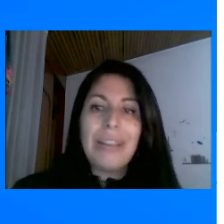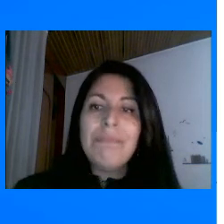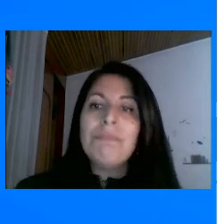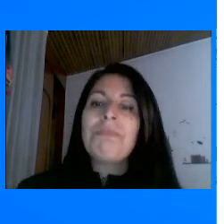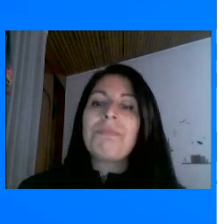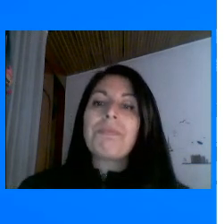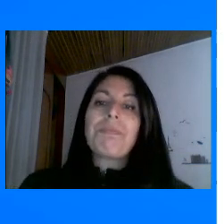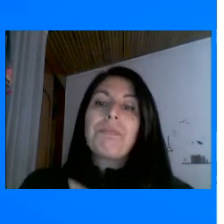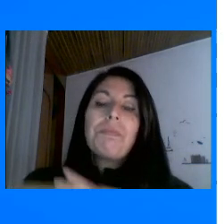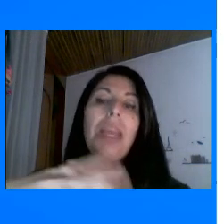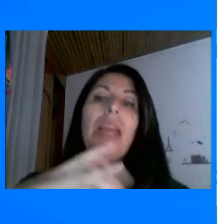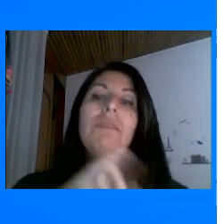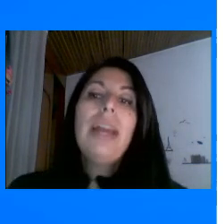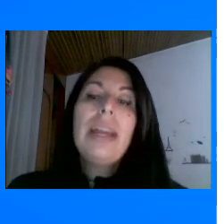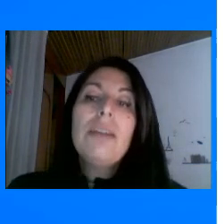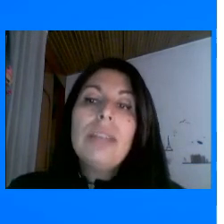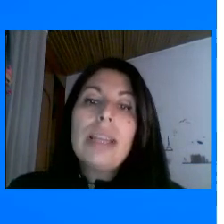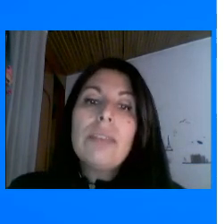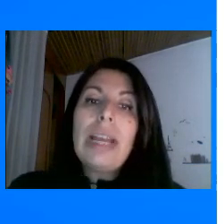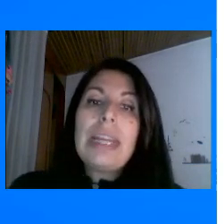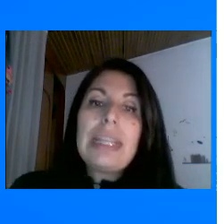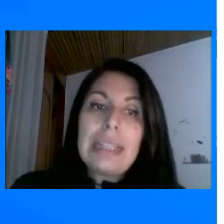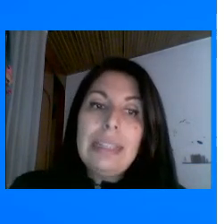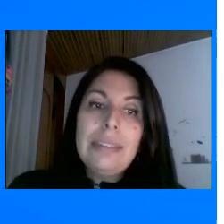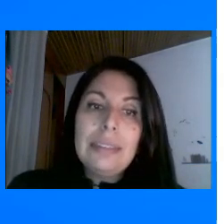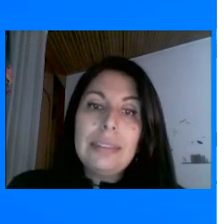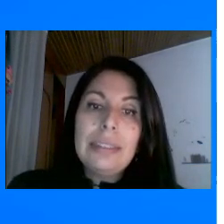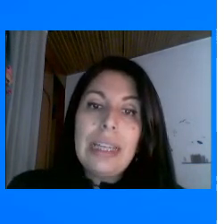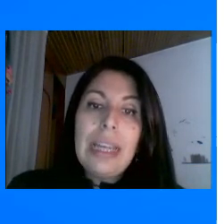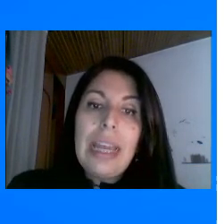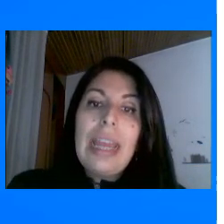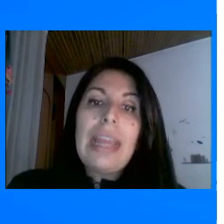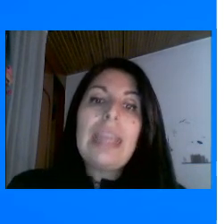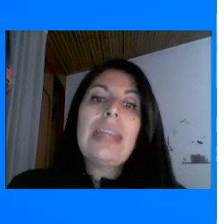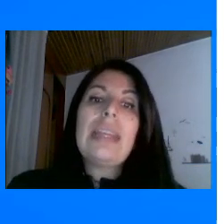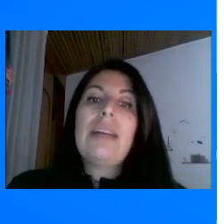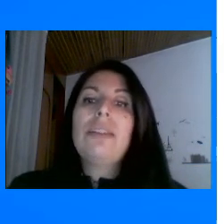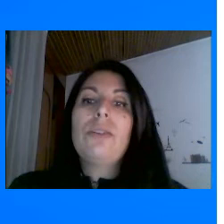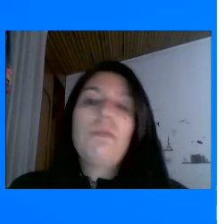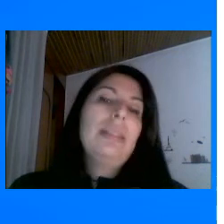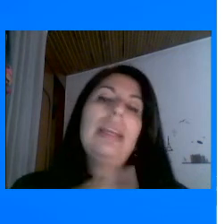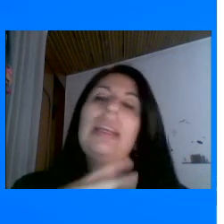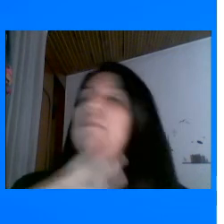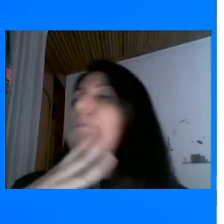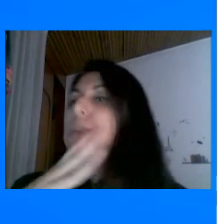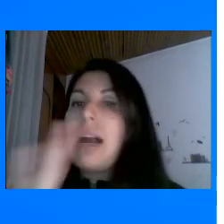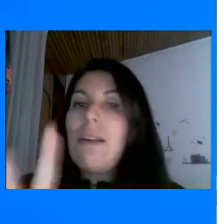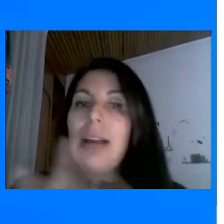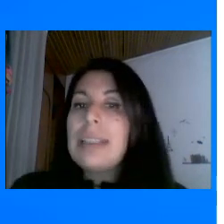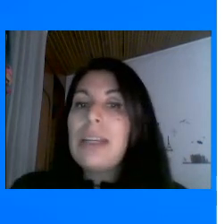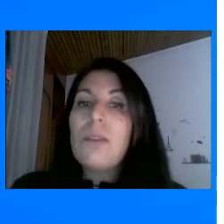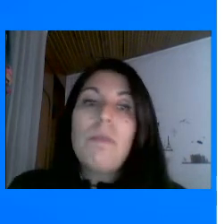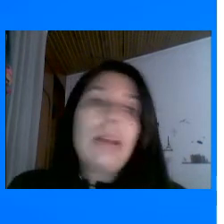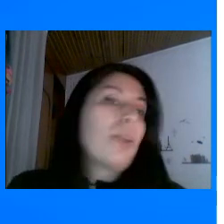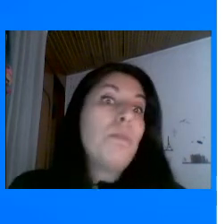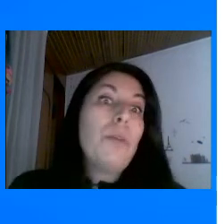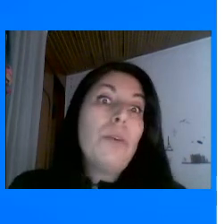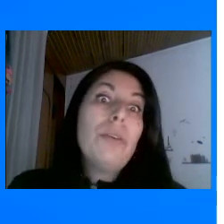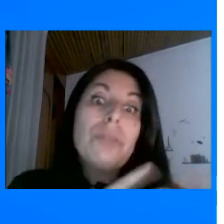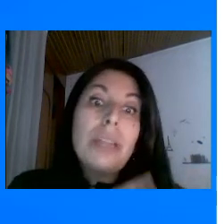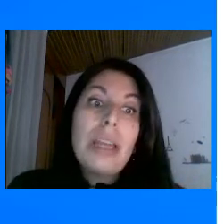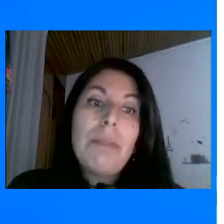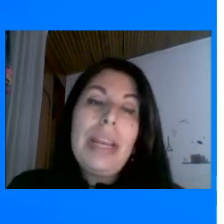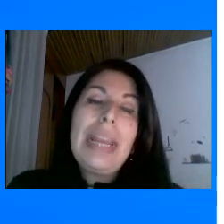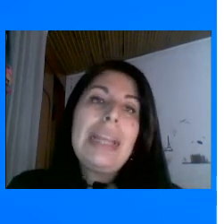turística Él fue Un naturalista ¿Sí? Y atravesó Pues él exploraba Así como Marco